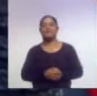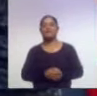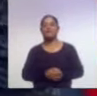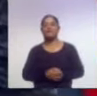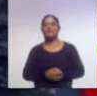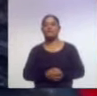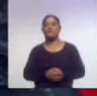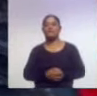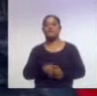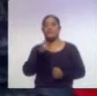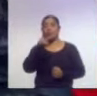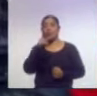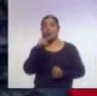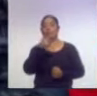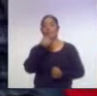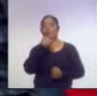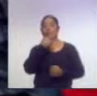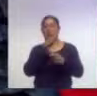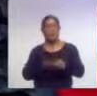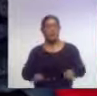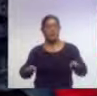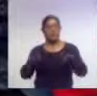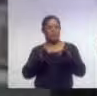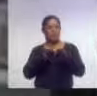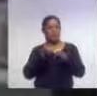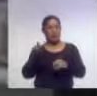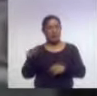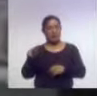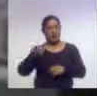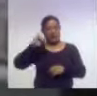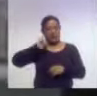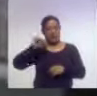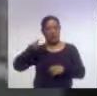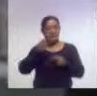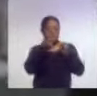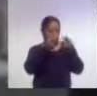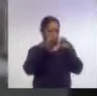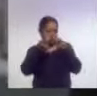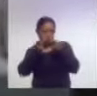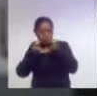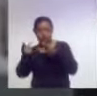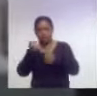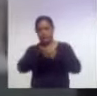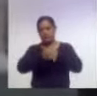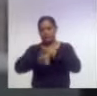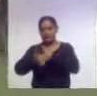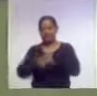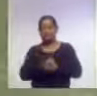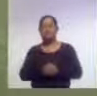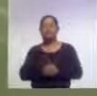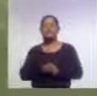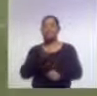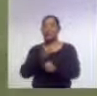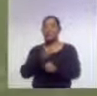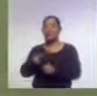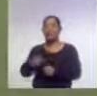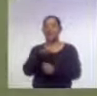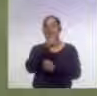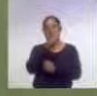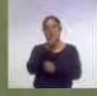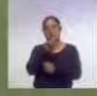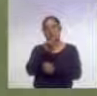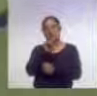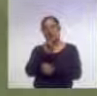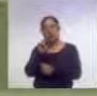que uno de los hombres importantes del Tata en los partidos de preparación y en su corto proceso y en esta Copa Oro es Pizarro. Sin